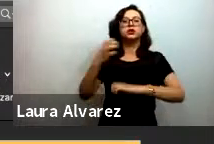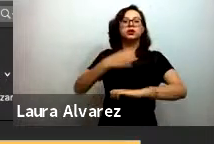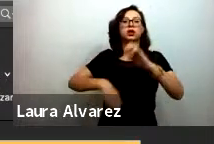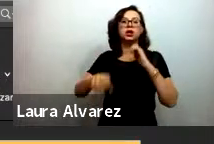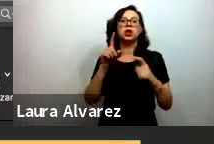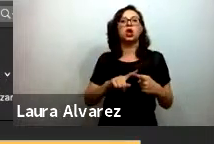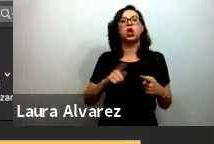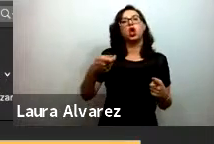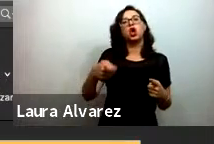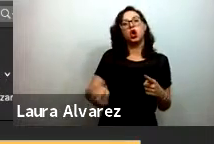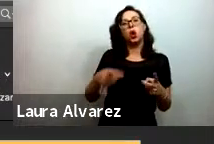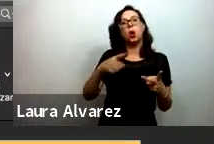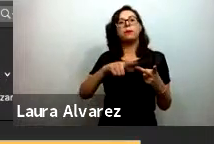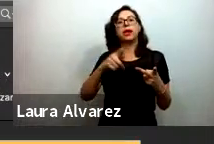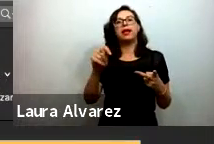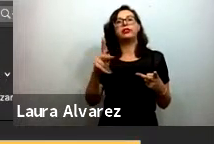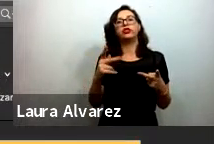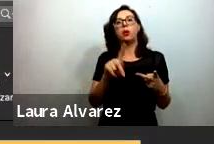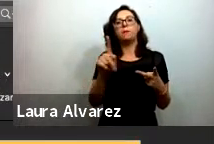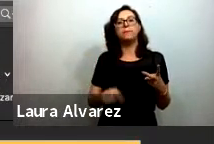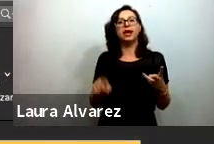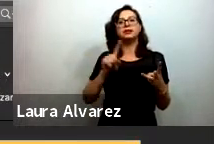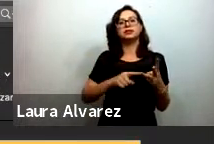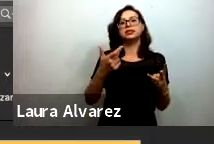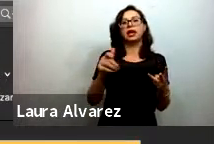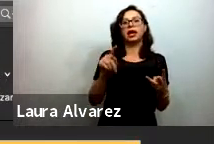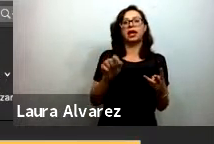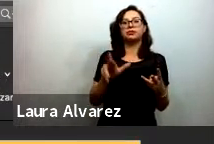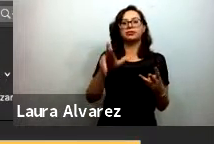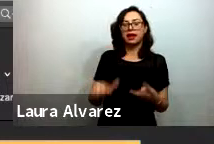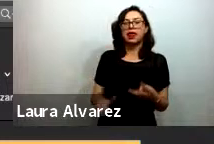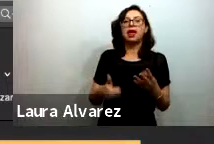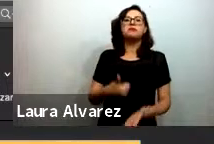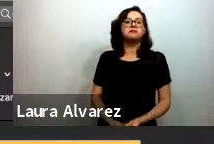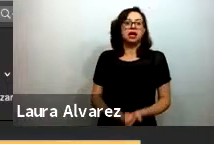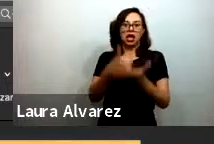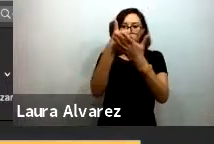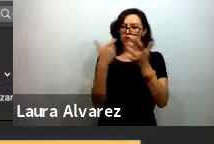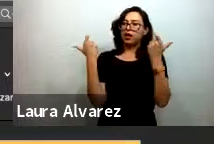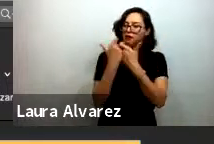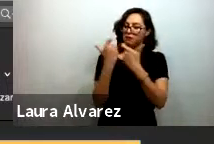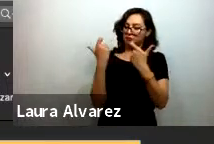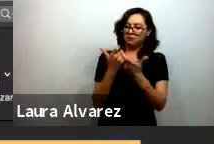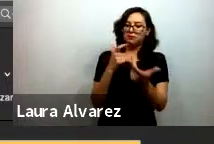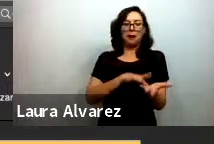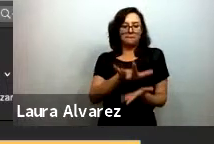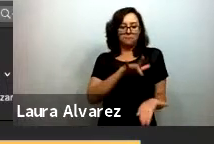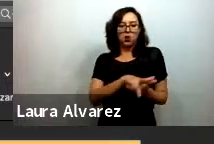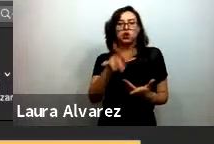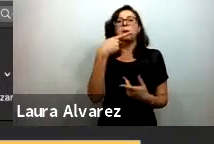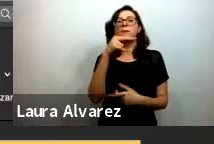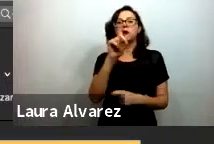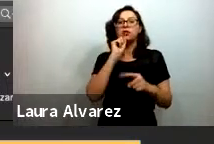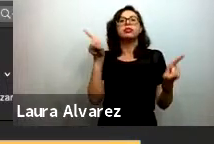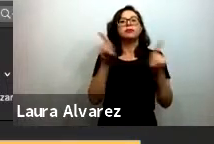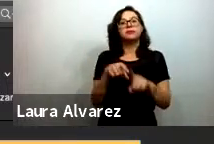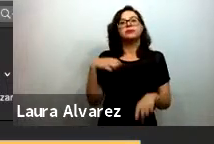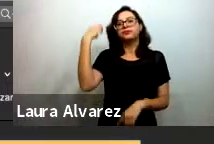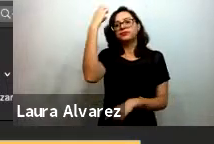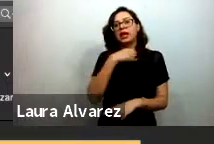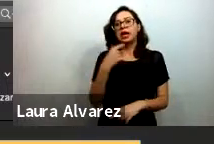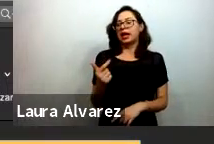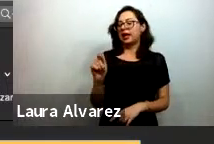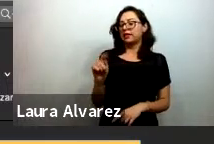Copa y Fundación Topaz Fundación Gentera que nos están ayudando en el financiamiento pero también acompañándonos en la evaluación por ejemplo Fundación Gentera